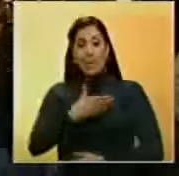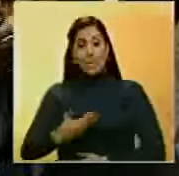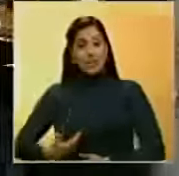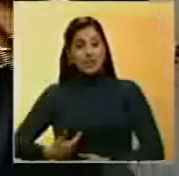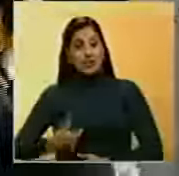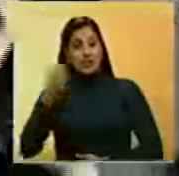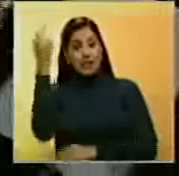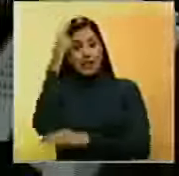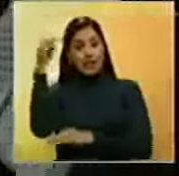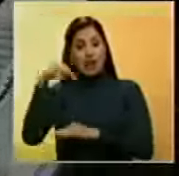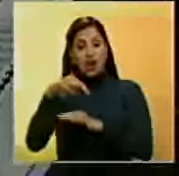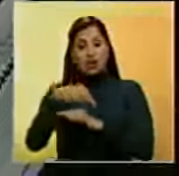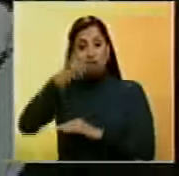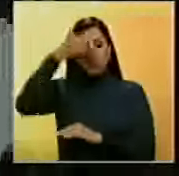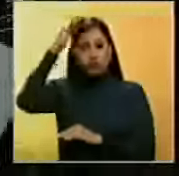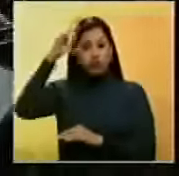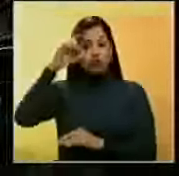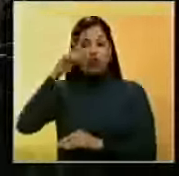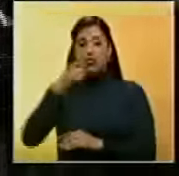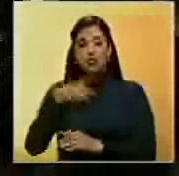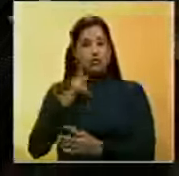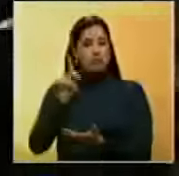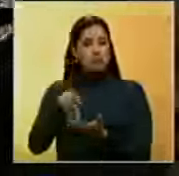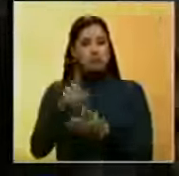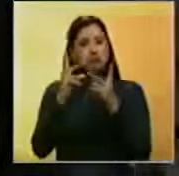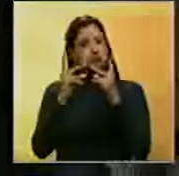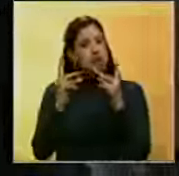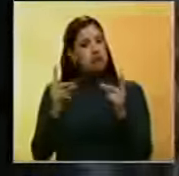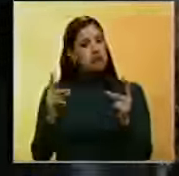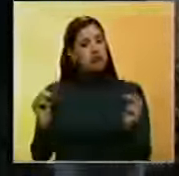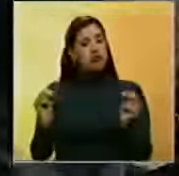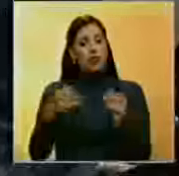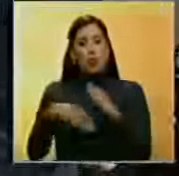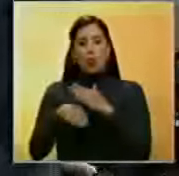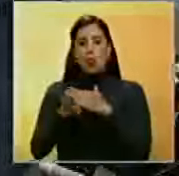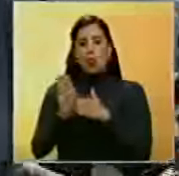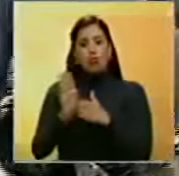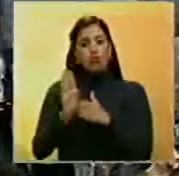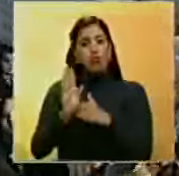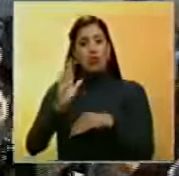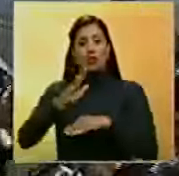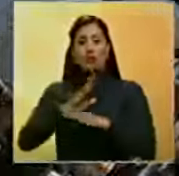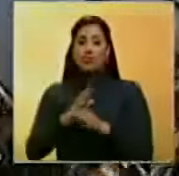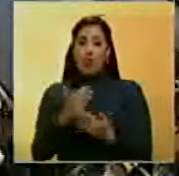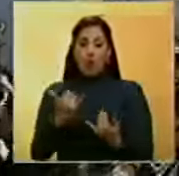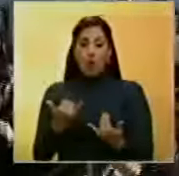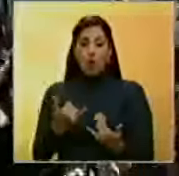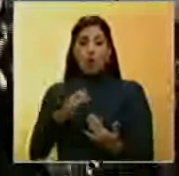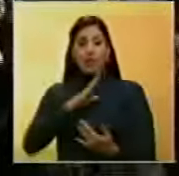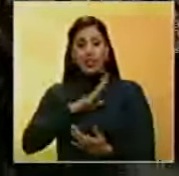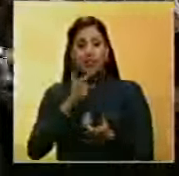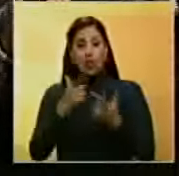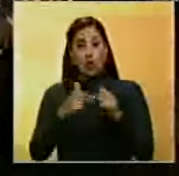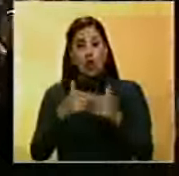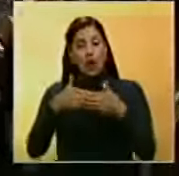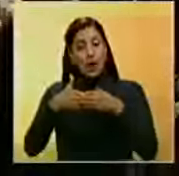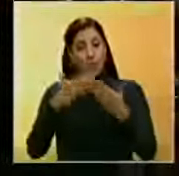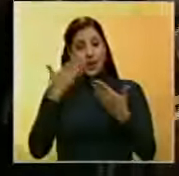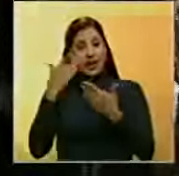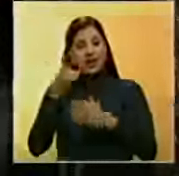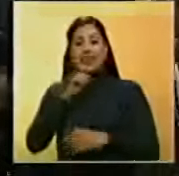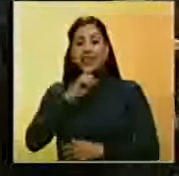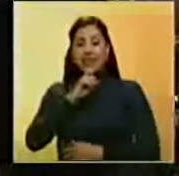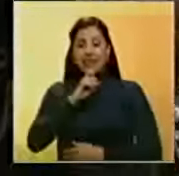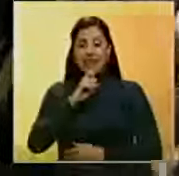presidente de la Asamblea Nacional, había dicho que no asistiría a este acto protocolar. Allí se encuentra nuestra compañera Liz